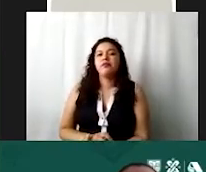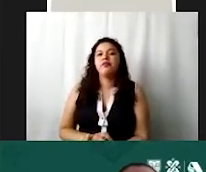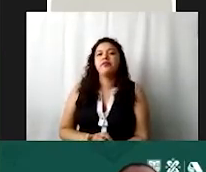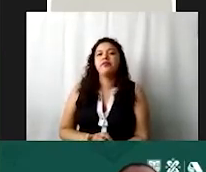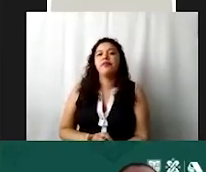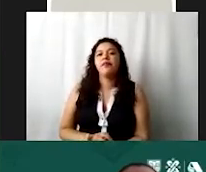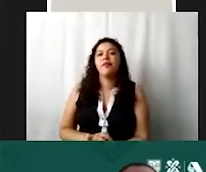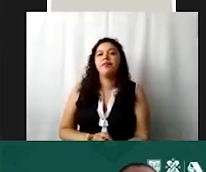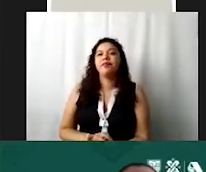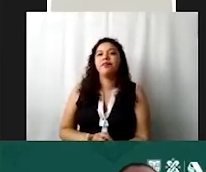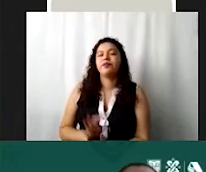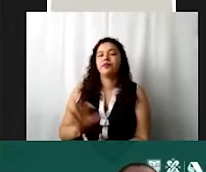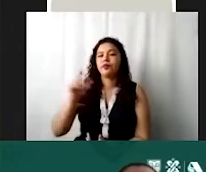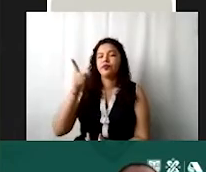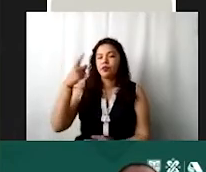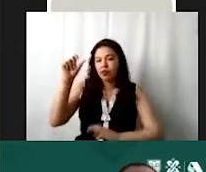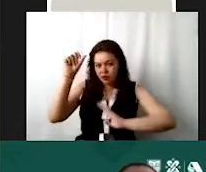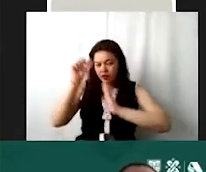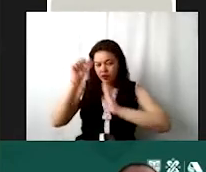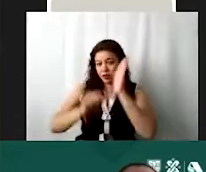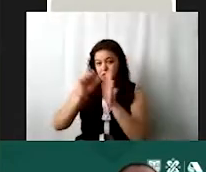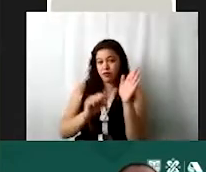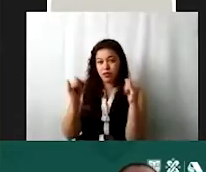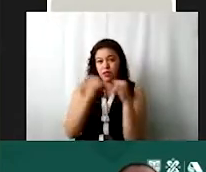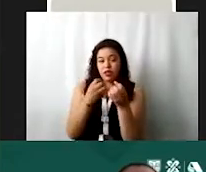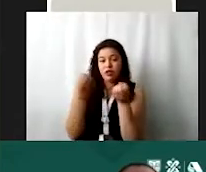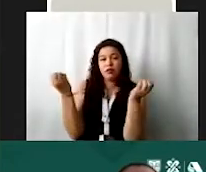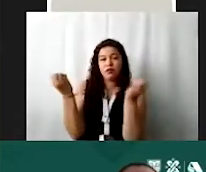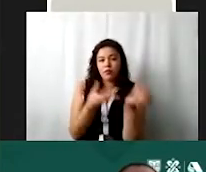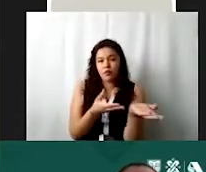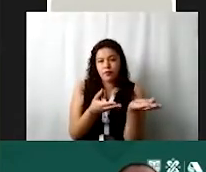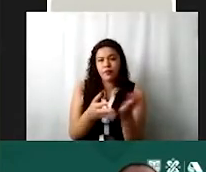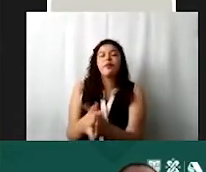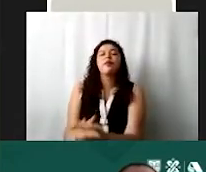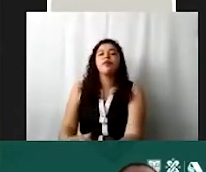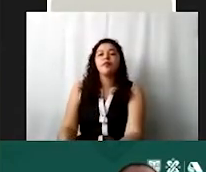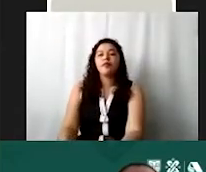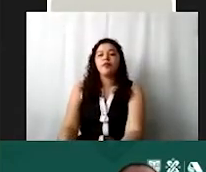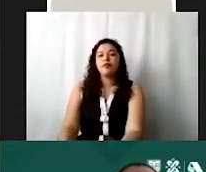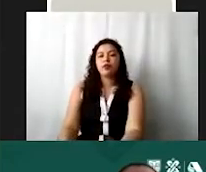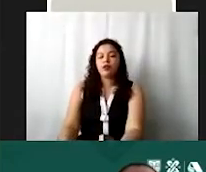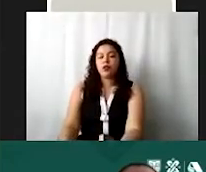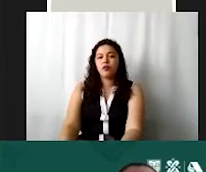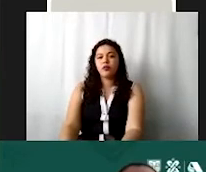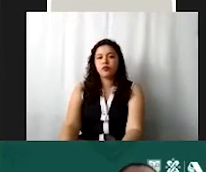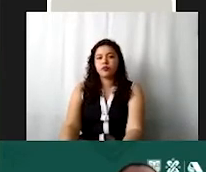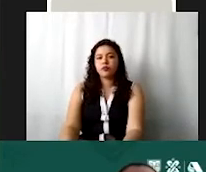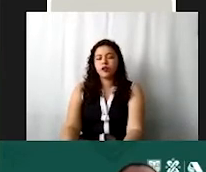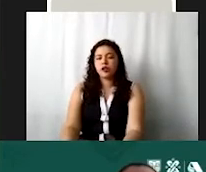importe mensual a alguna institución de asistencia privada, que sea, no sé, a lo mejor 10 mil pesos.